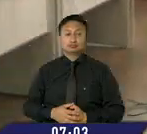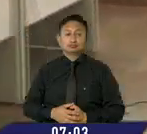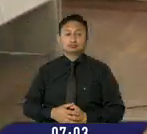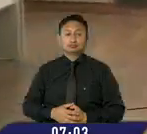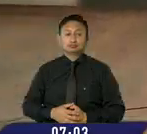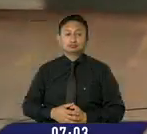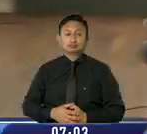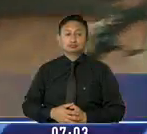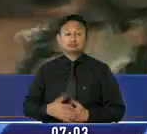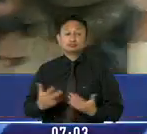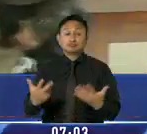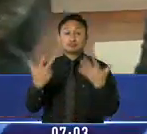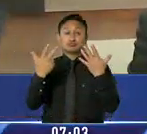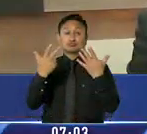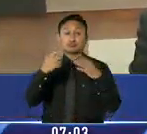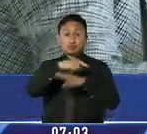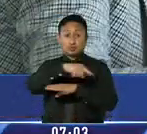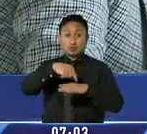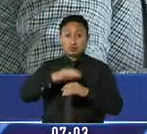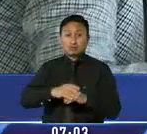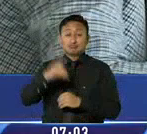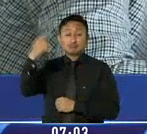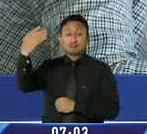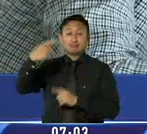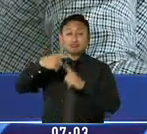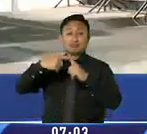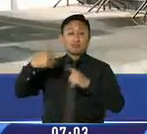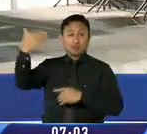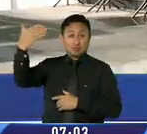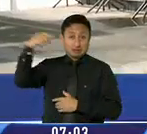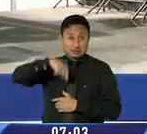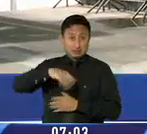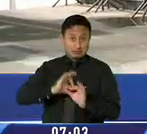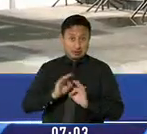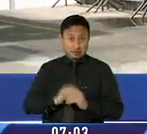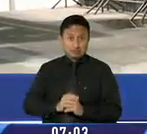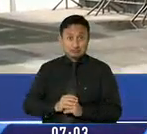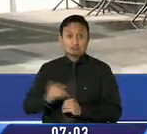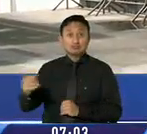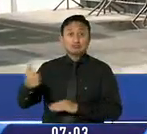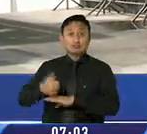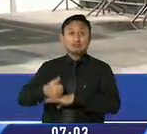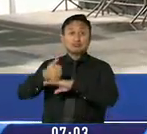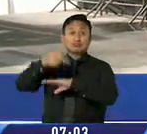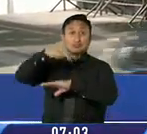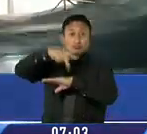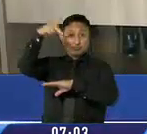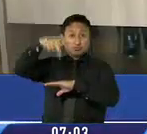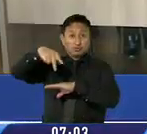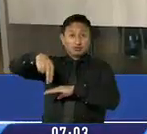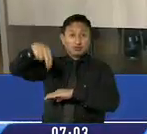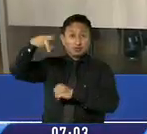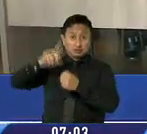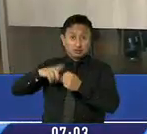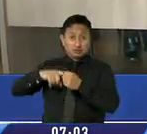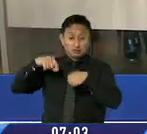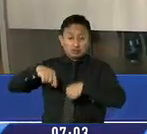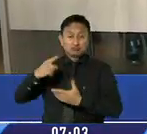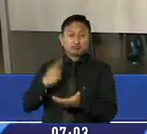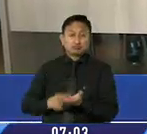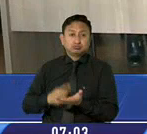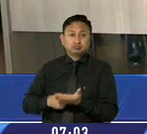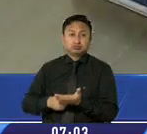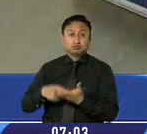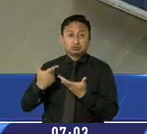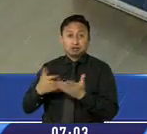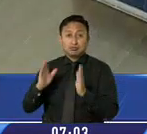Por casi ocho horas sin la presencia del exalcalde de Quito, Jorge Yunda, en la Corte Provincial de Pichincha Norte de Quito, se desarrolló la audiencia por la